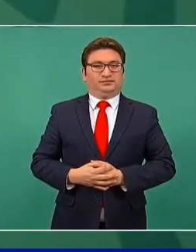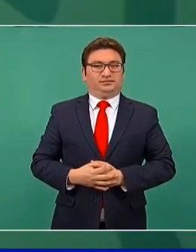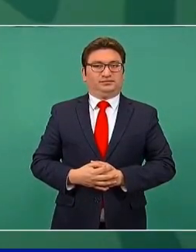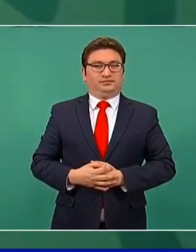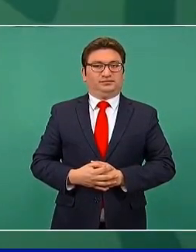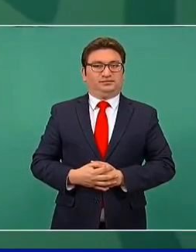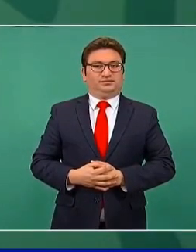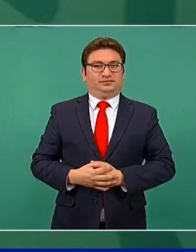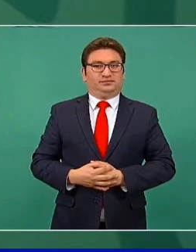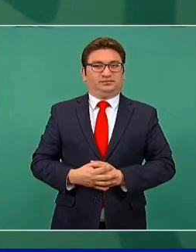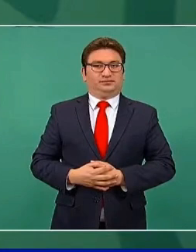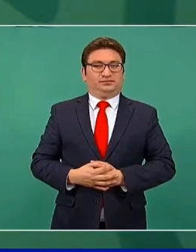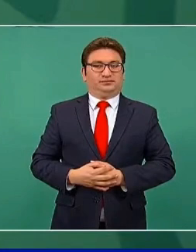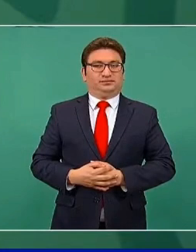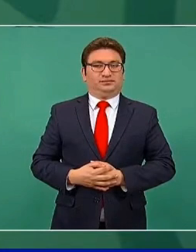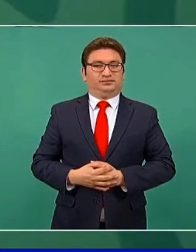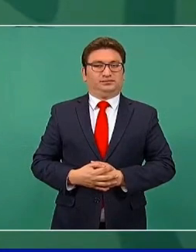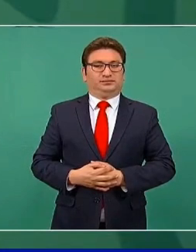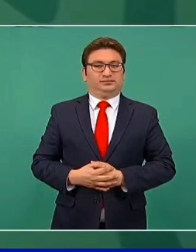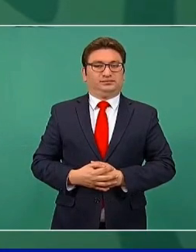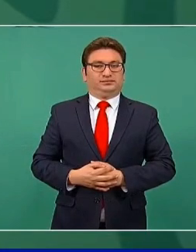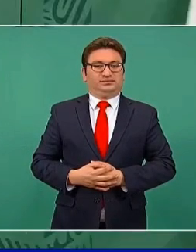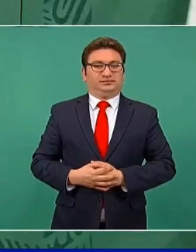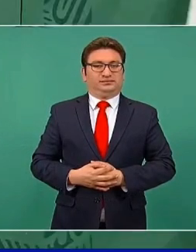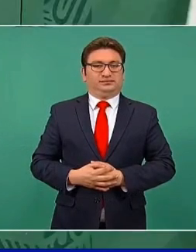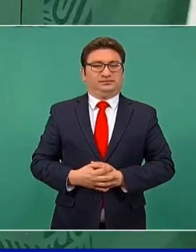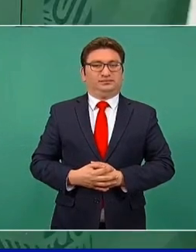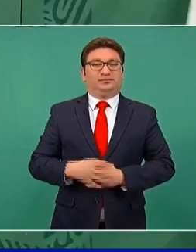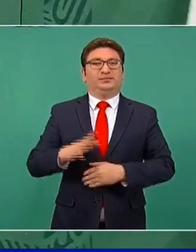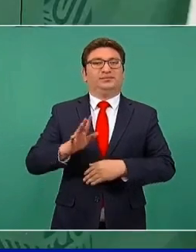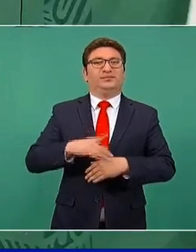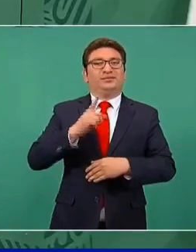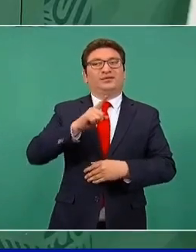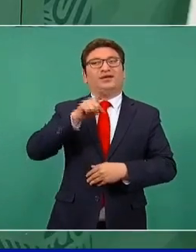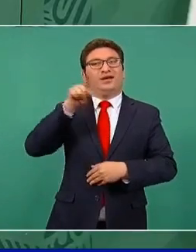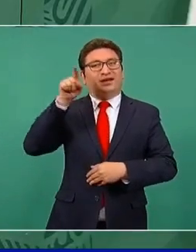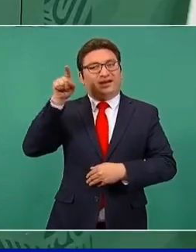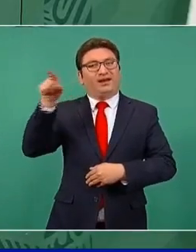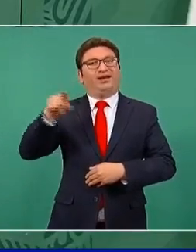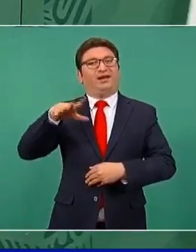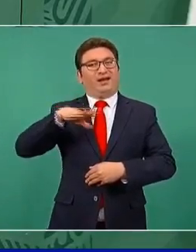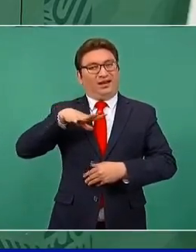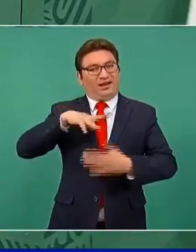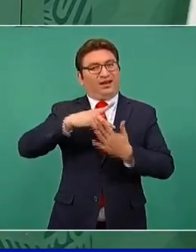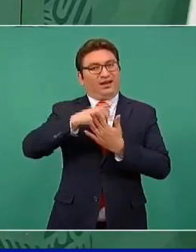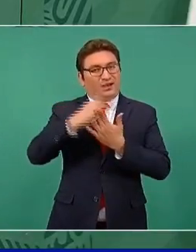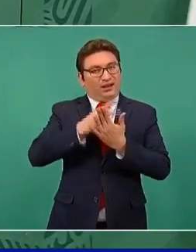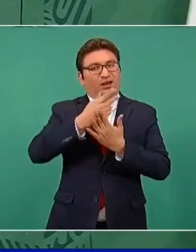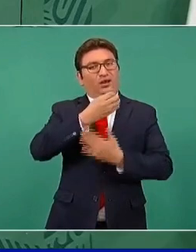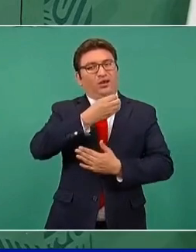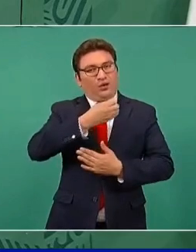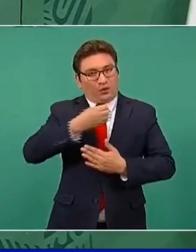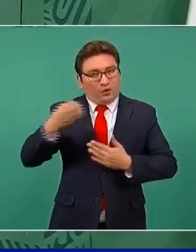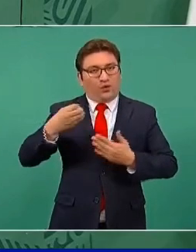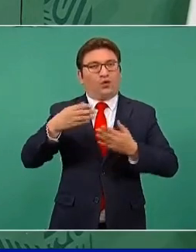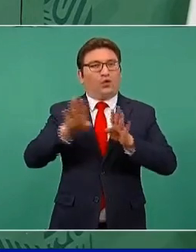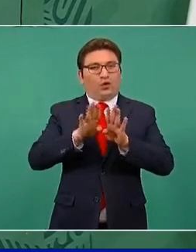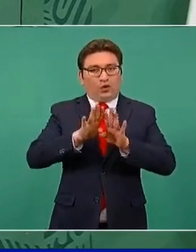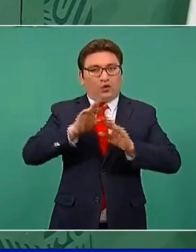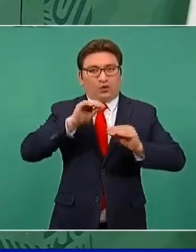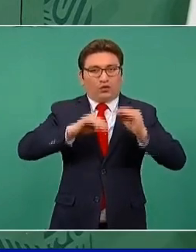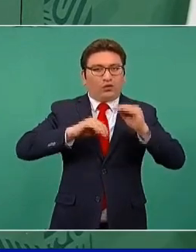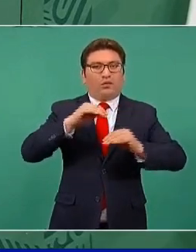una planeación de su desarrollo,